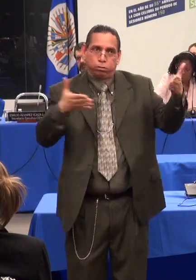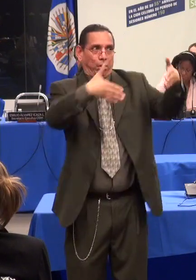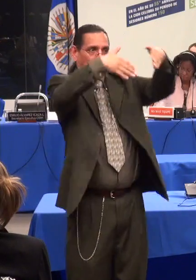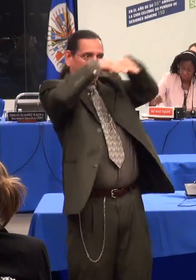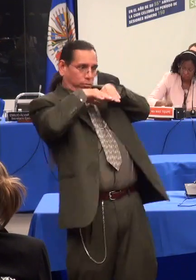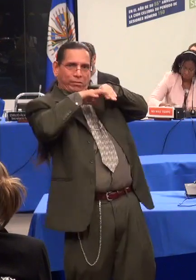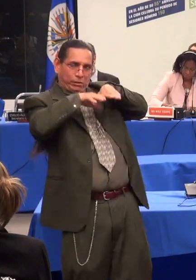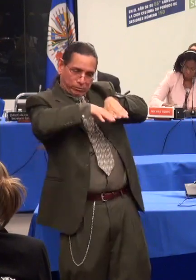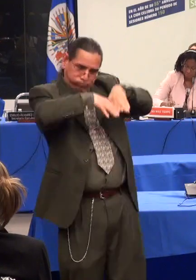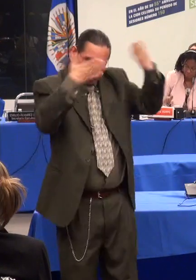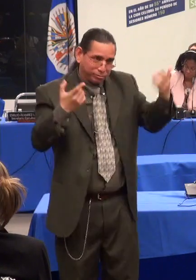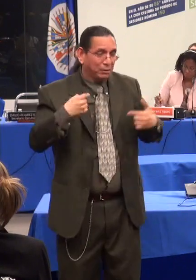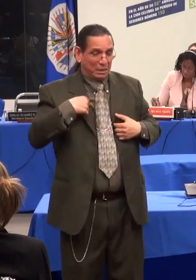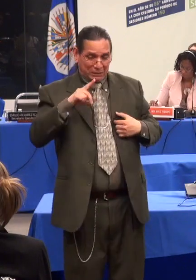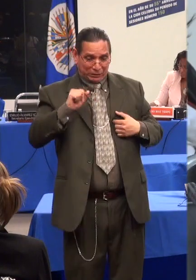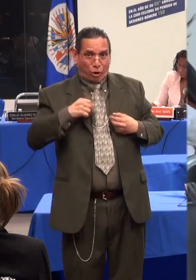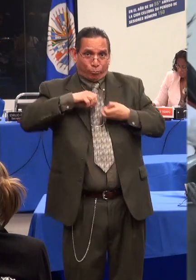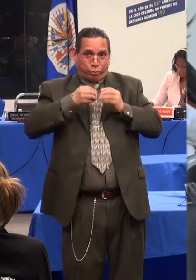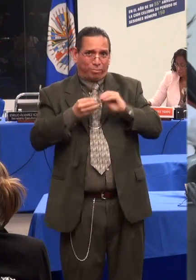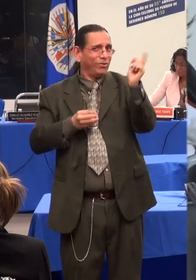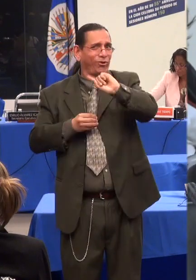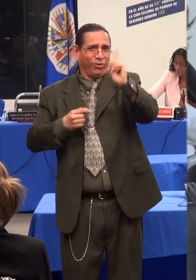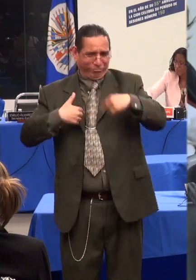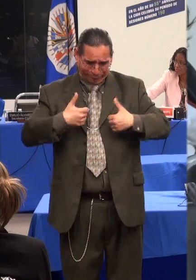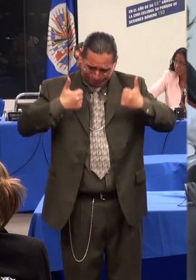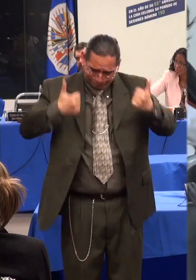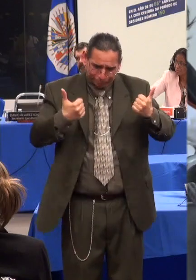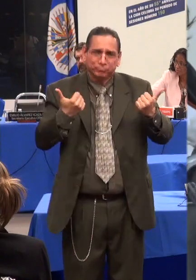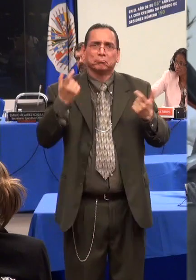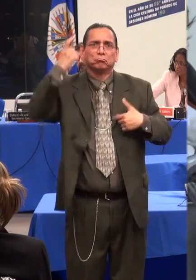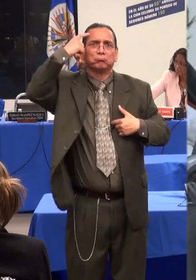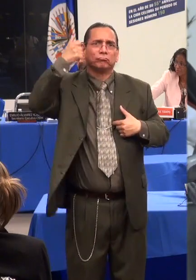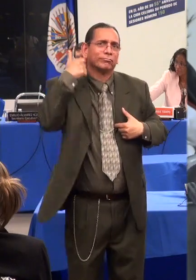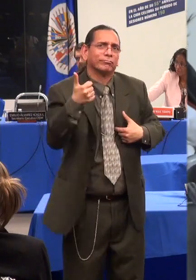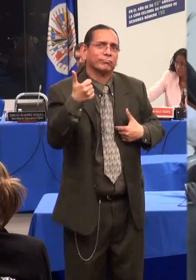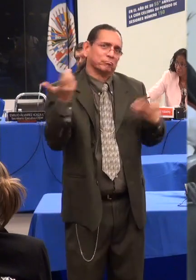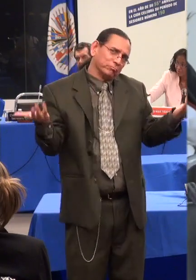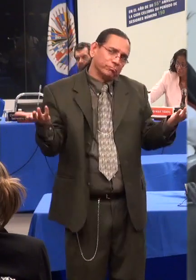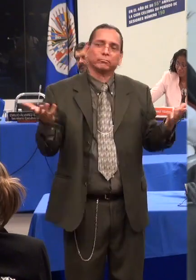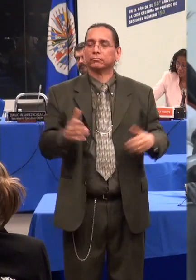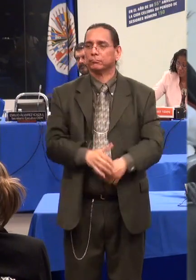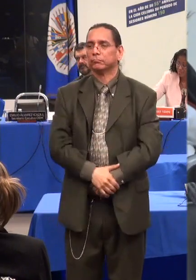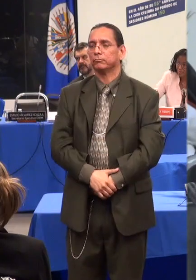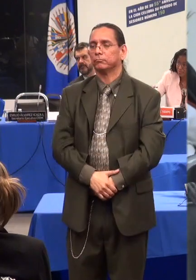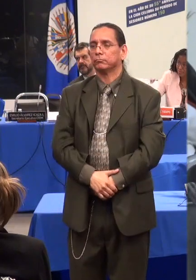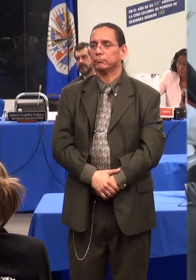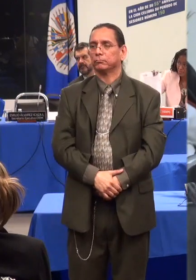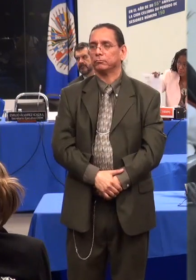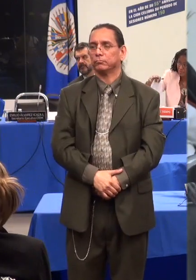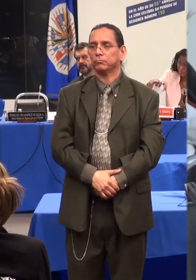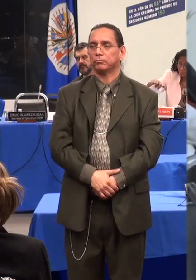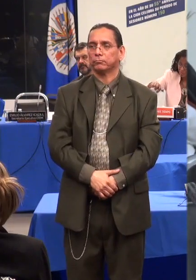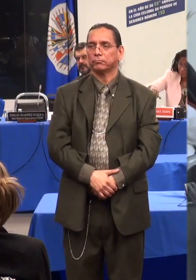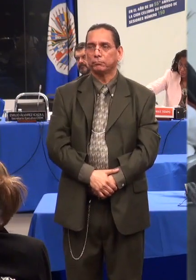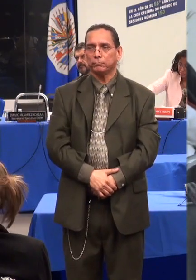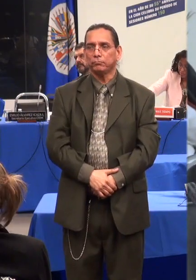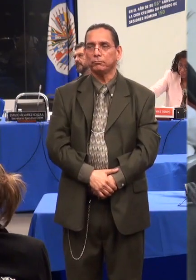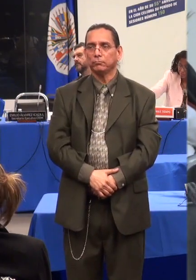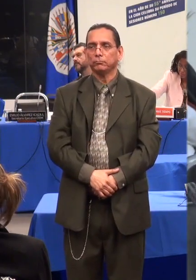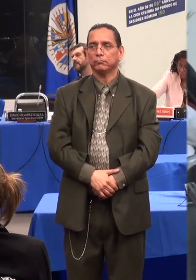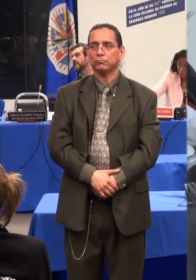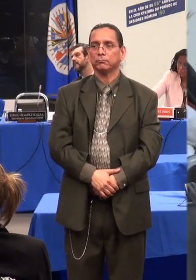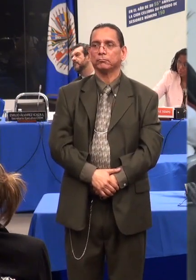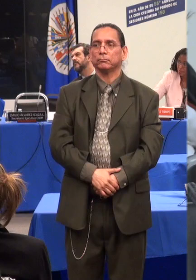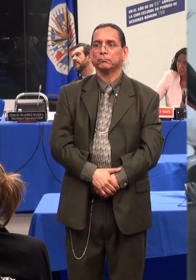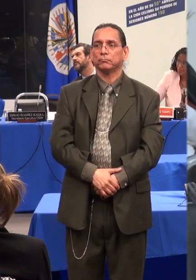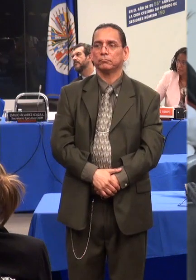solicito un minuto más para hacer las peticiones. En el documento que entregamos, varios más testimonios y entregaremos a